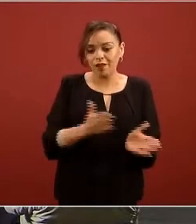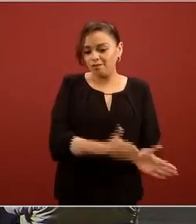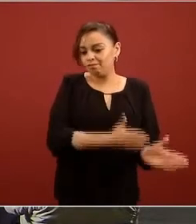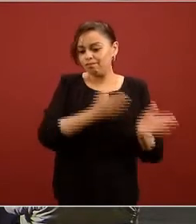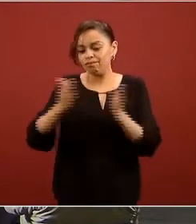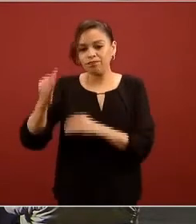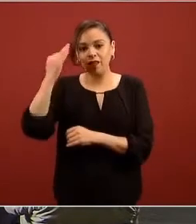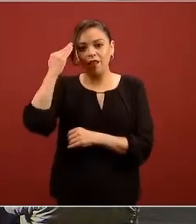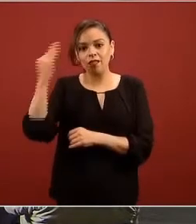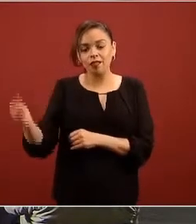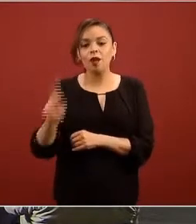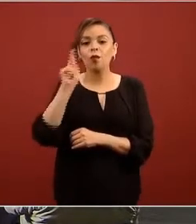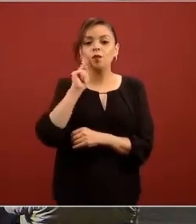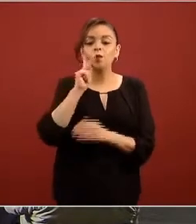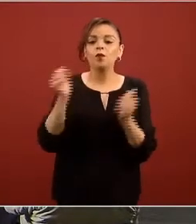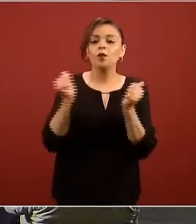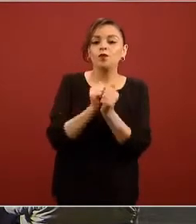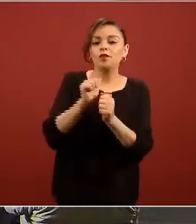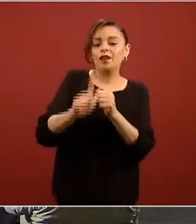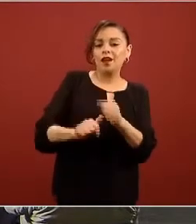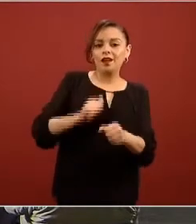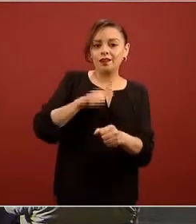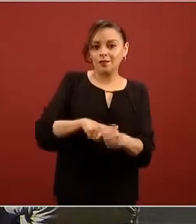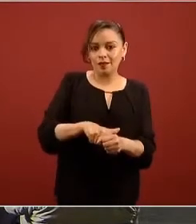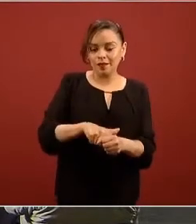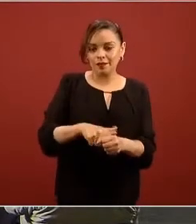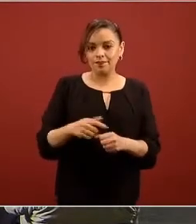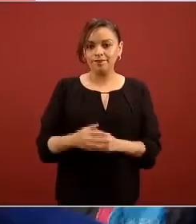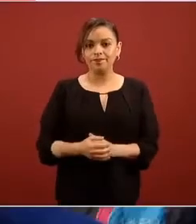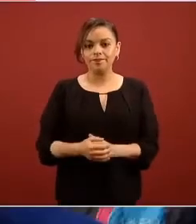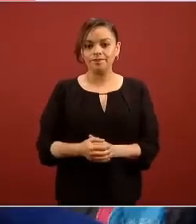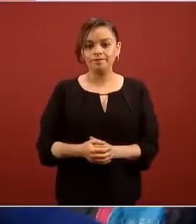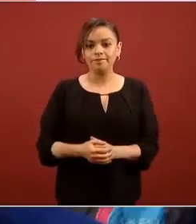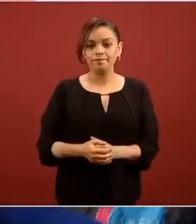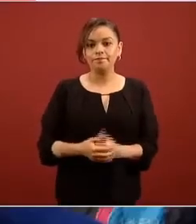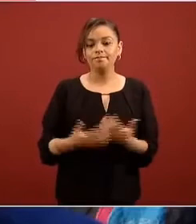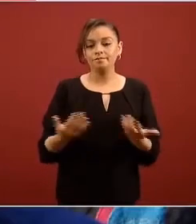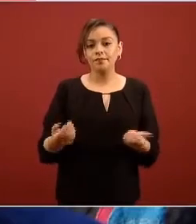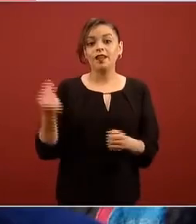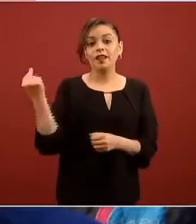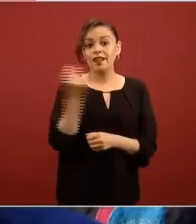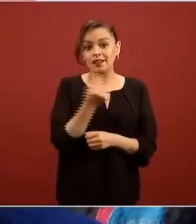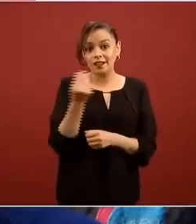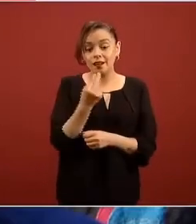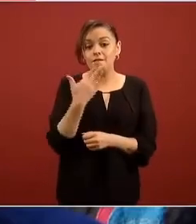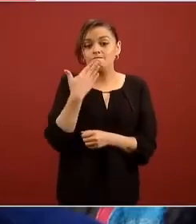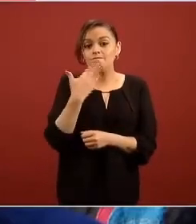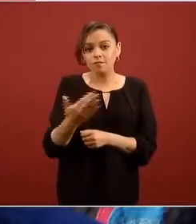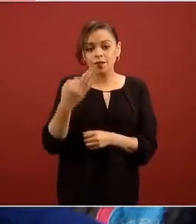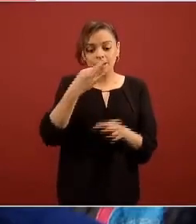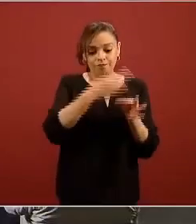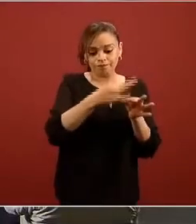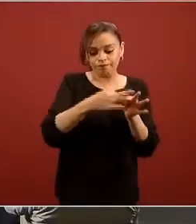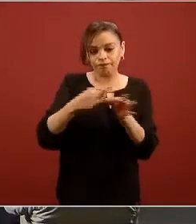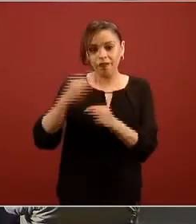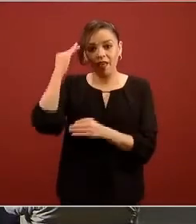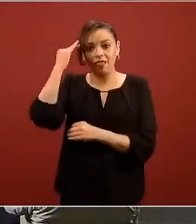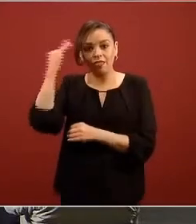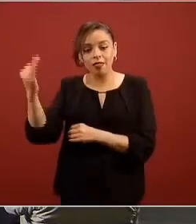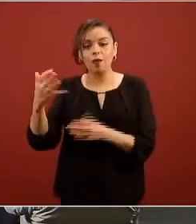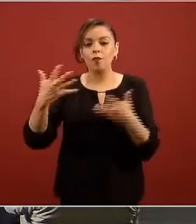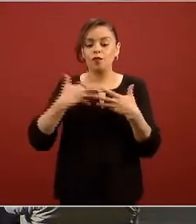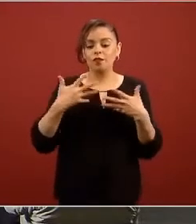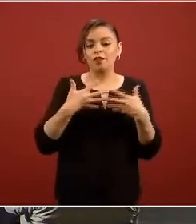quisimos arriesgar el poder tener a tiempo ventiladores construidos en México entonces en paralelo